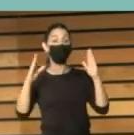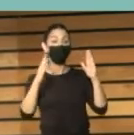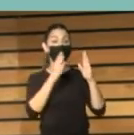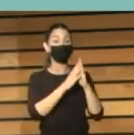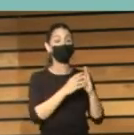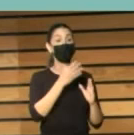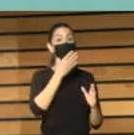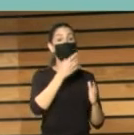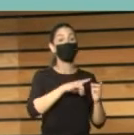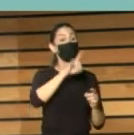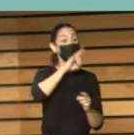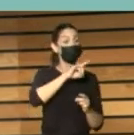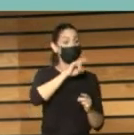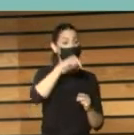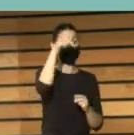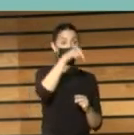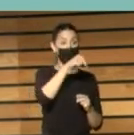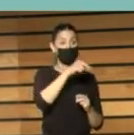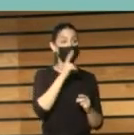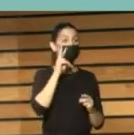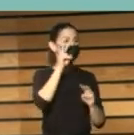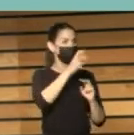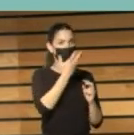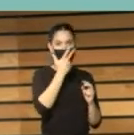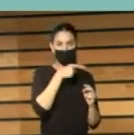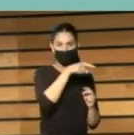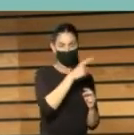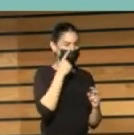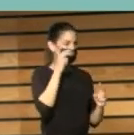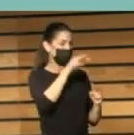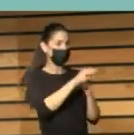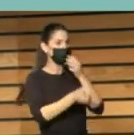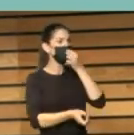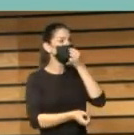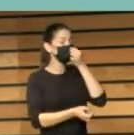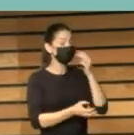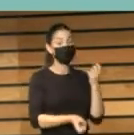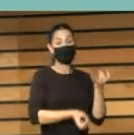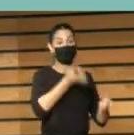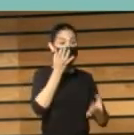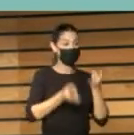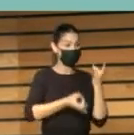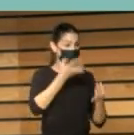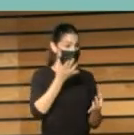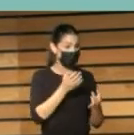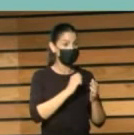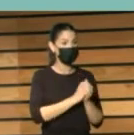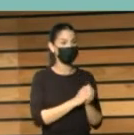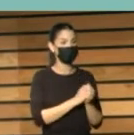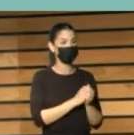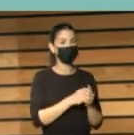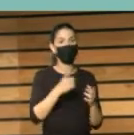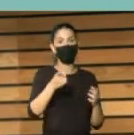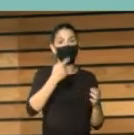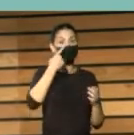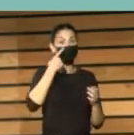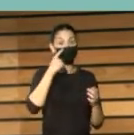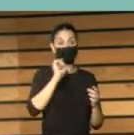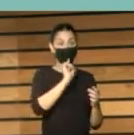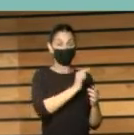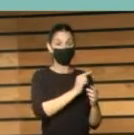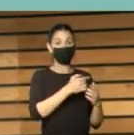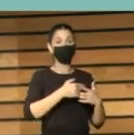que conozcan las actividades y conozcan, en esencia, nuestra forma de entender y de concebir el modelo que queremos seguir